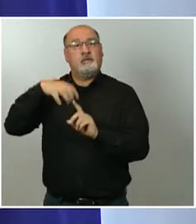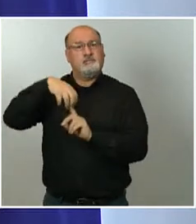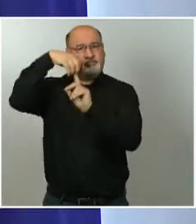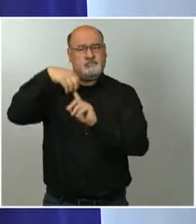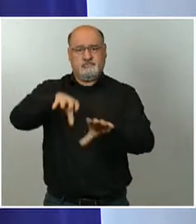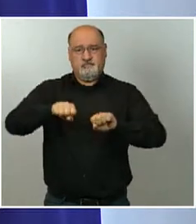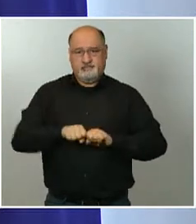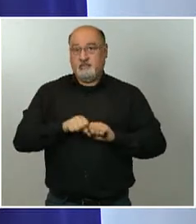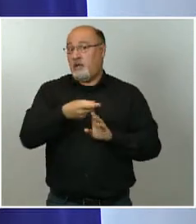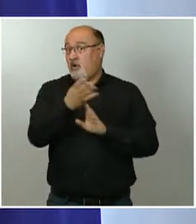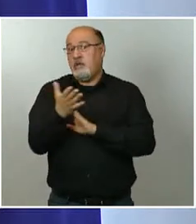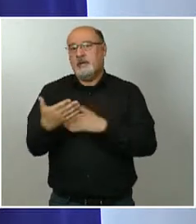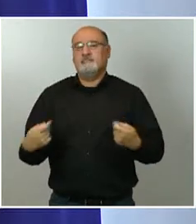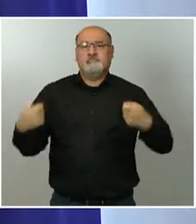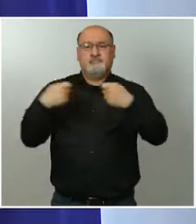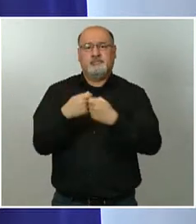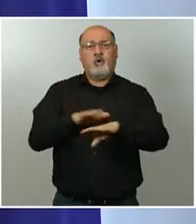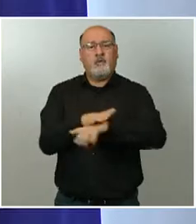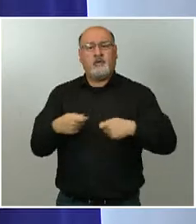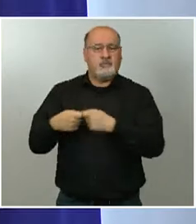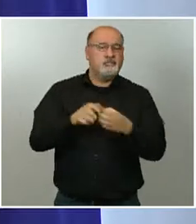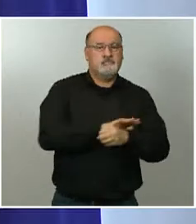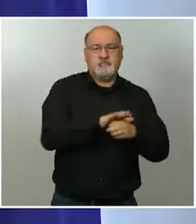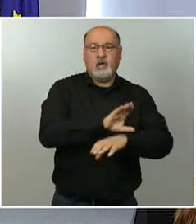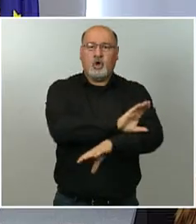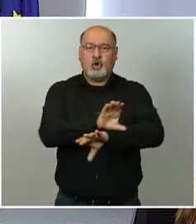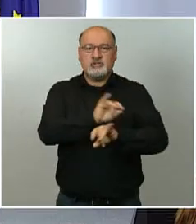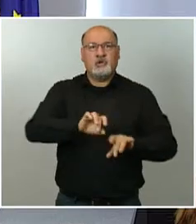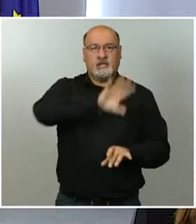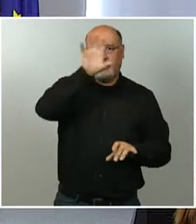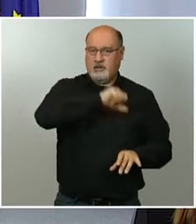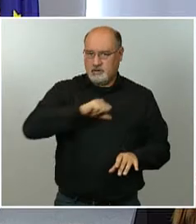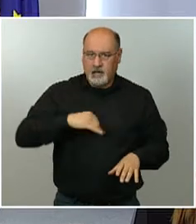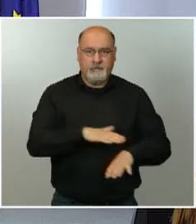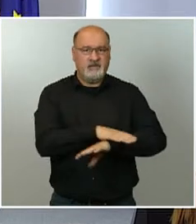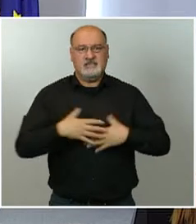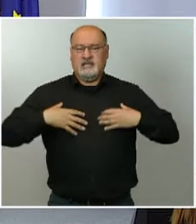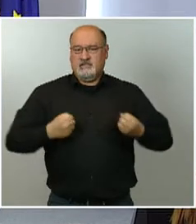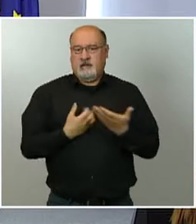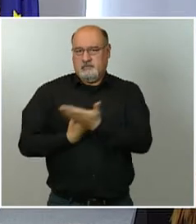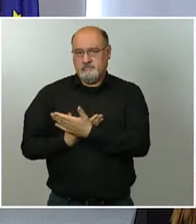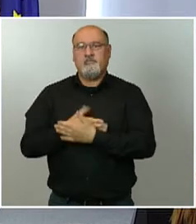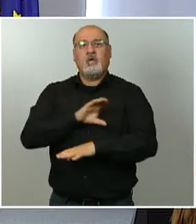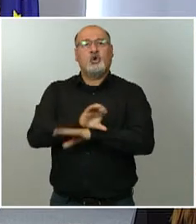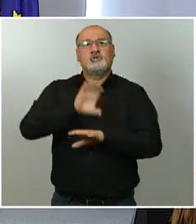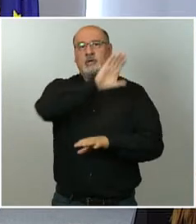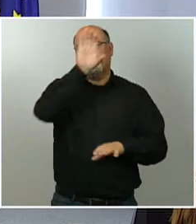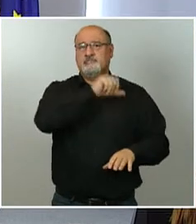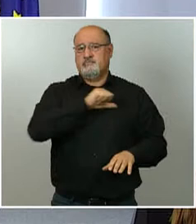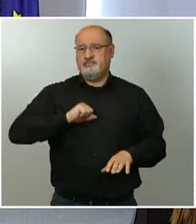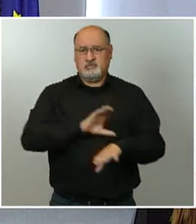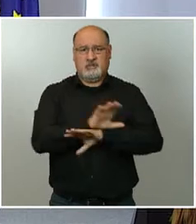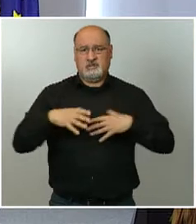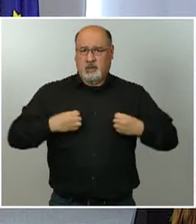cogobernanza en el marco del Consejo Interterritorial, con la ministra de Sanidad, con los consejeros de las comunidades autónomas, pero es verdad que esta cuestión